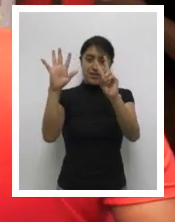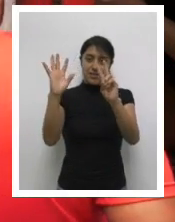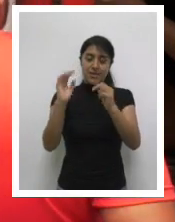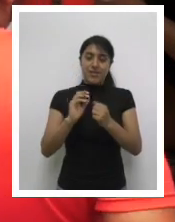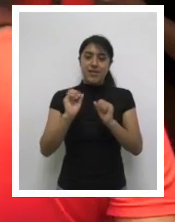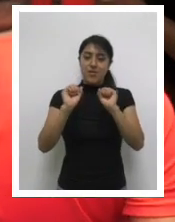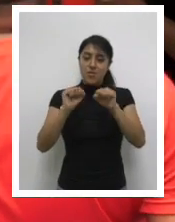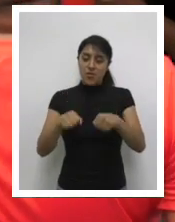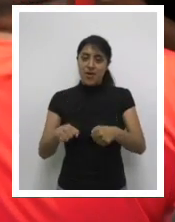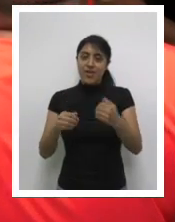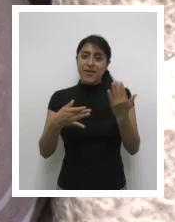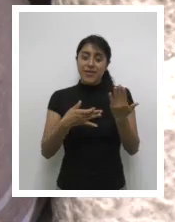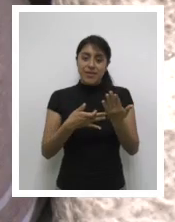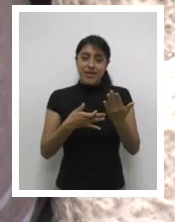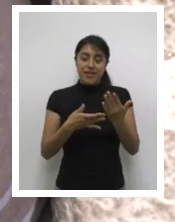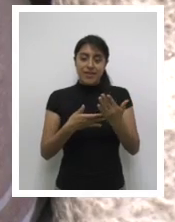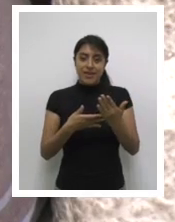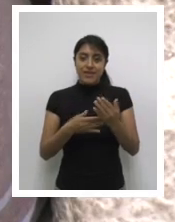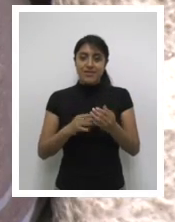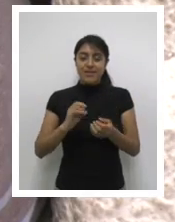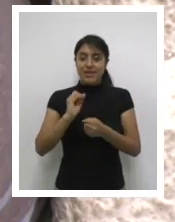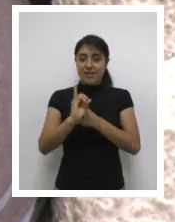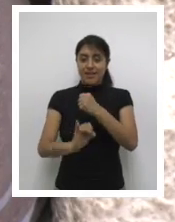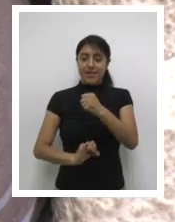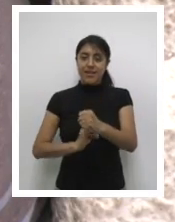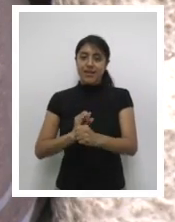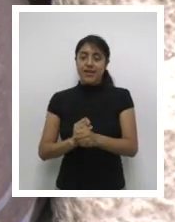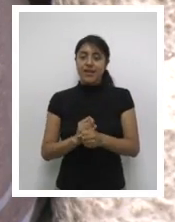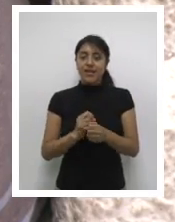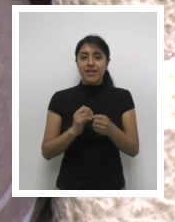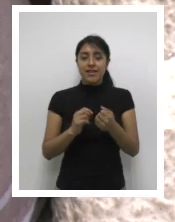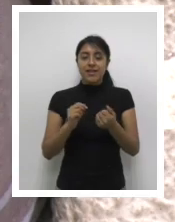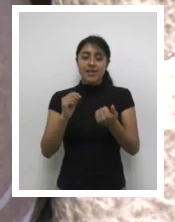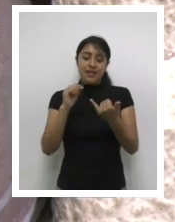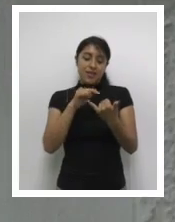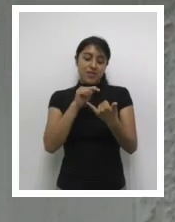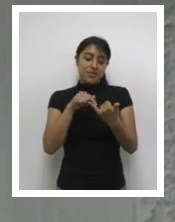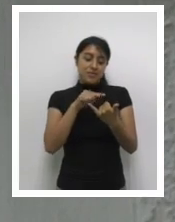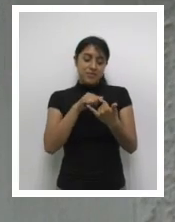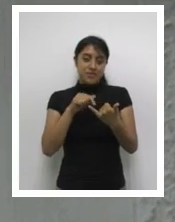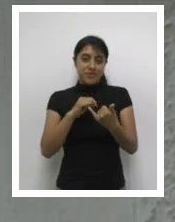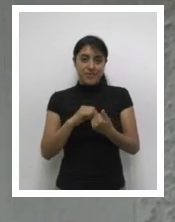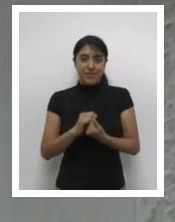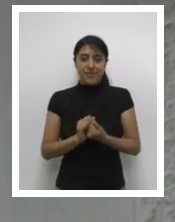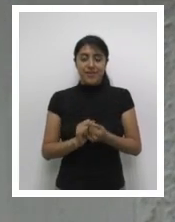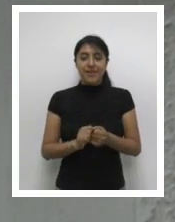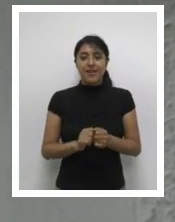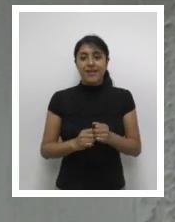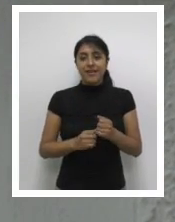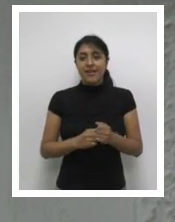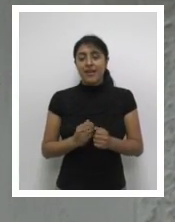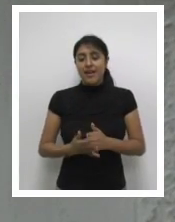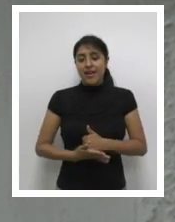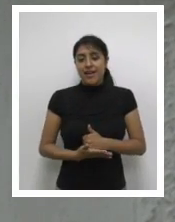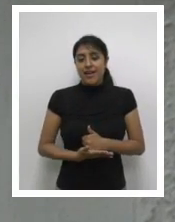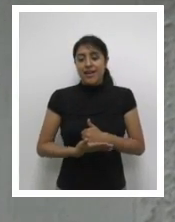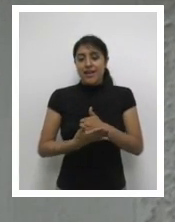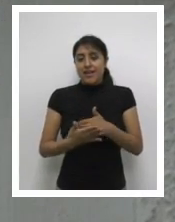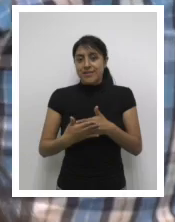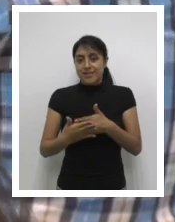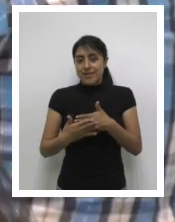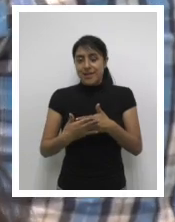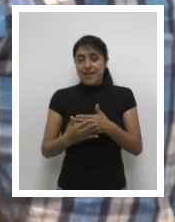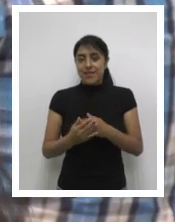gratuitamente con el ciberespacio a través de sus dispositivos móviles, favoreciendo así la estancia de los guatemaltecos con un servicio de alta